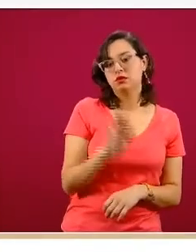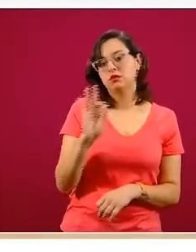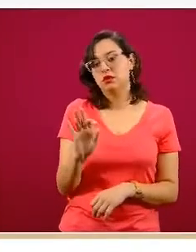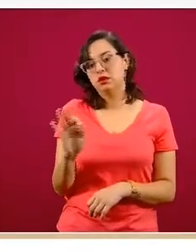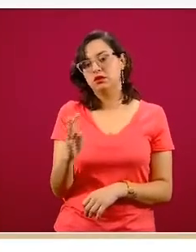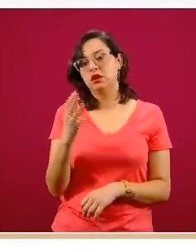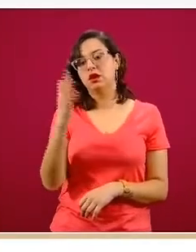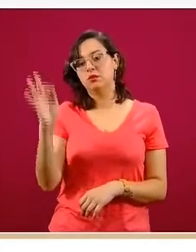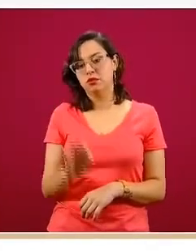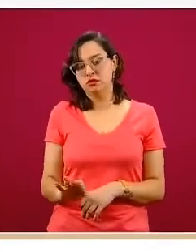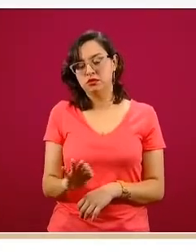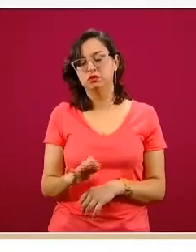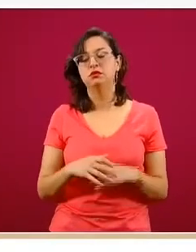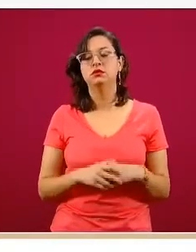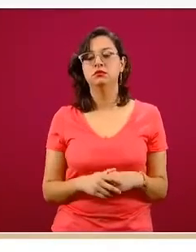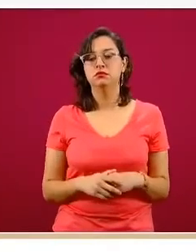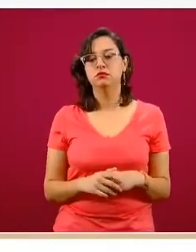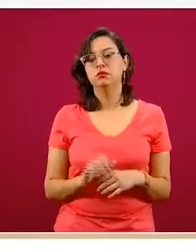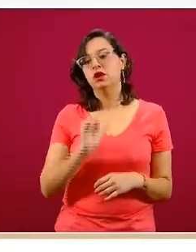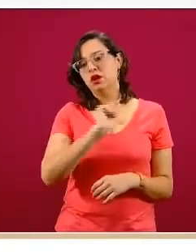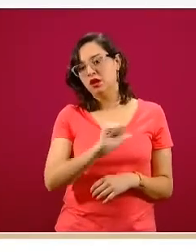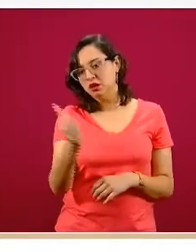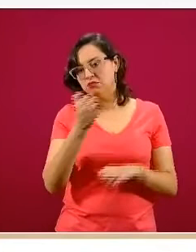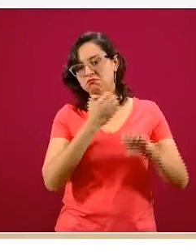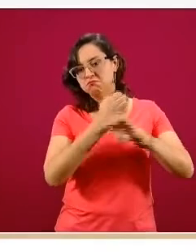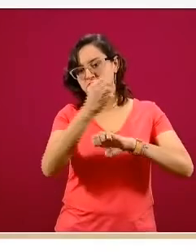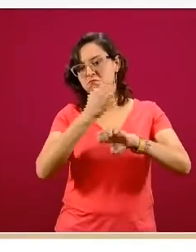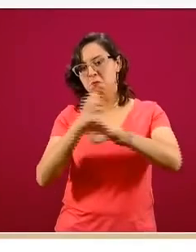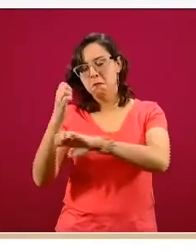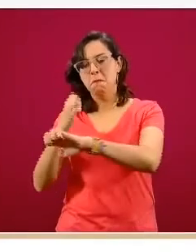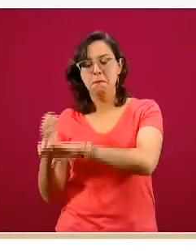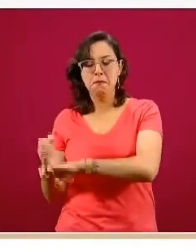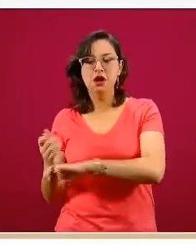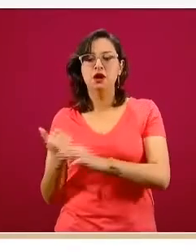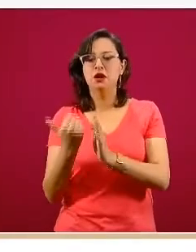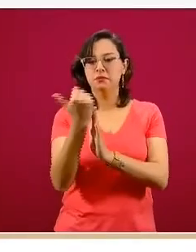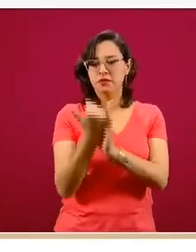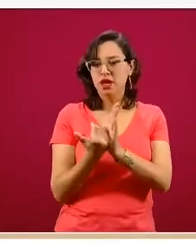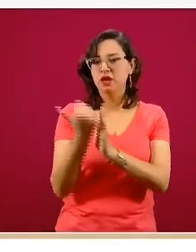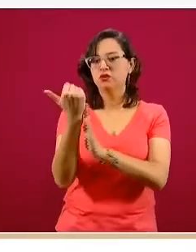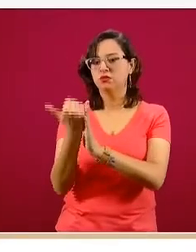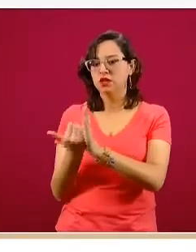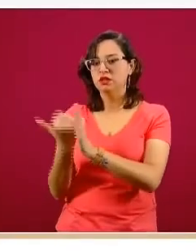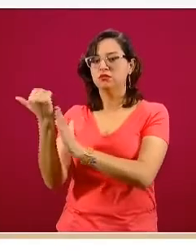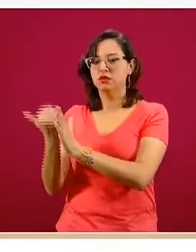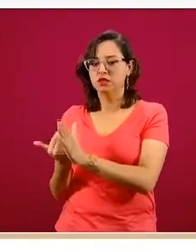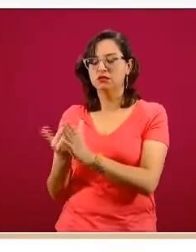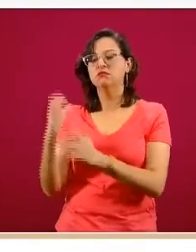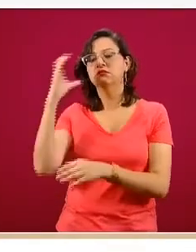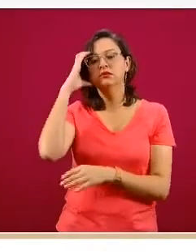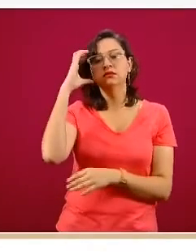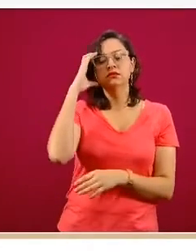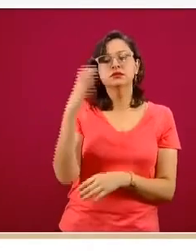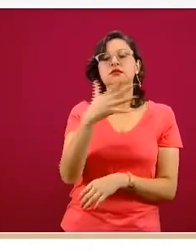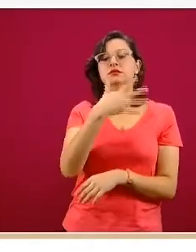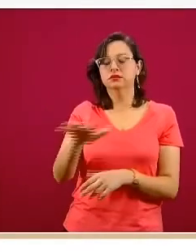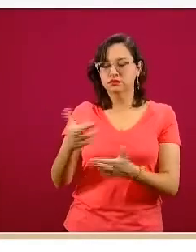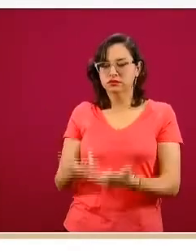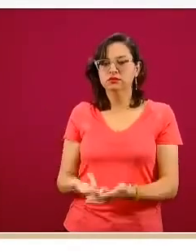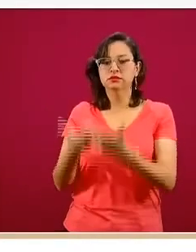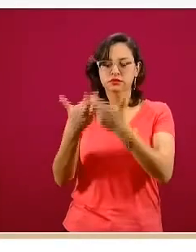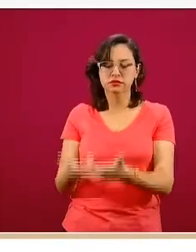respectivamente, y vemos otras entidades federativas, en las cuales todavía la disponibilidad de camas generales es